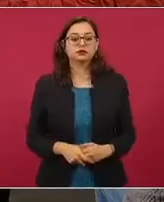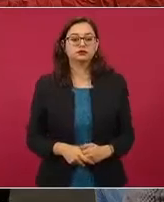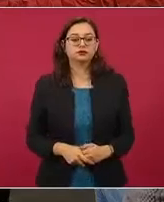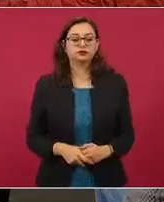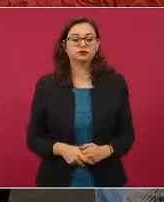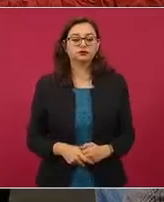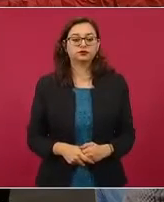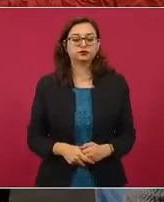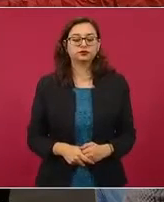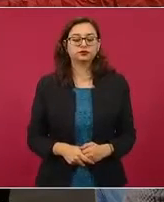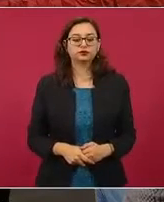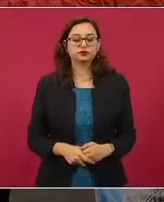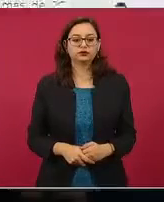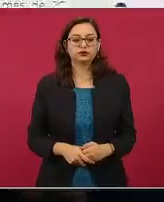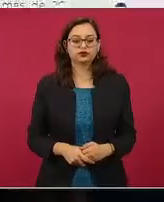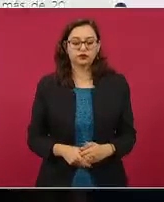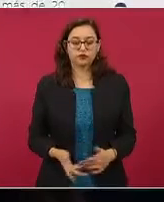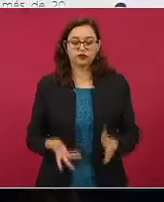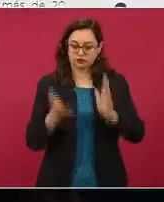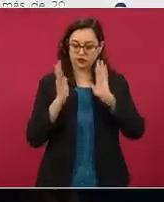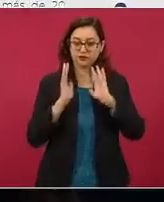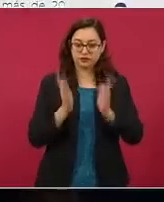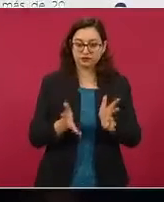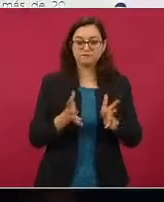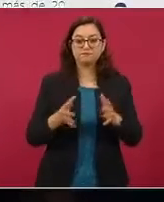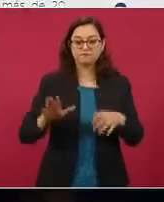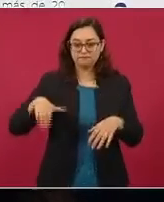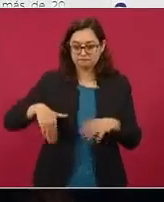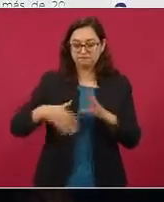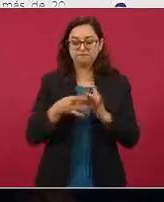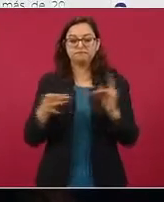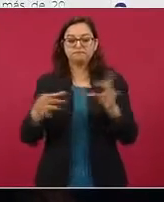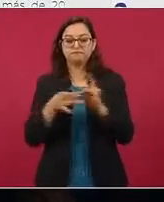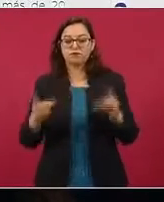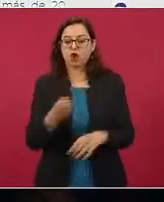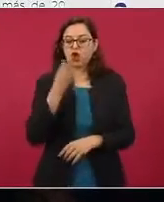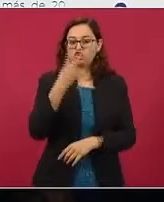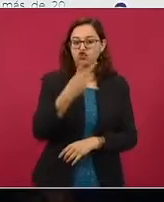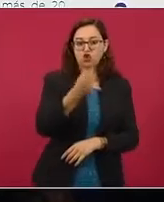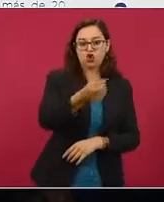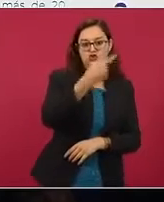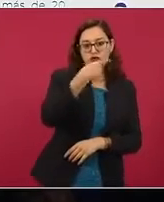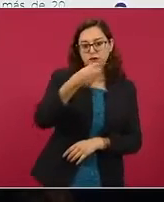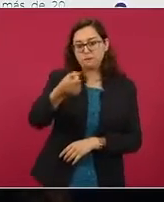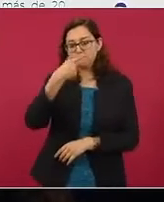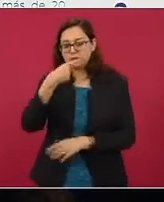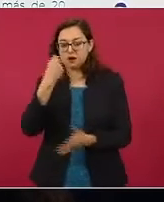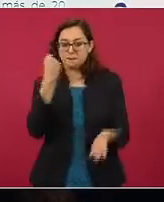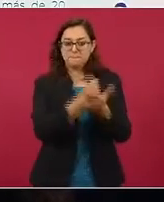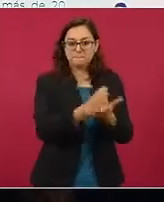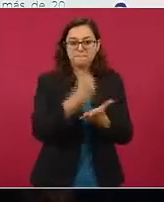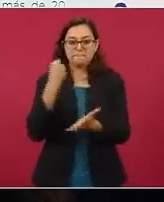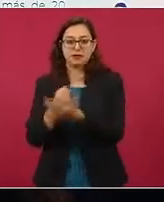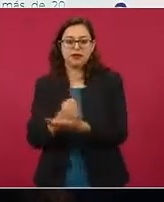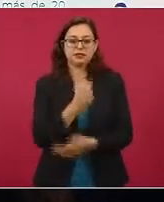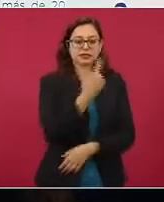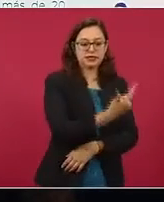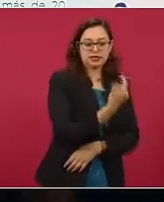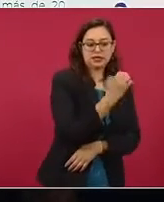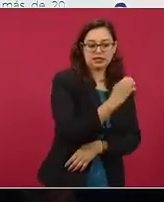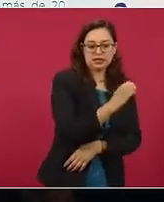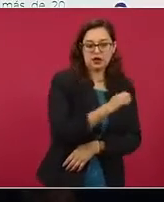Ya se mencionó la aprobación de los medicamentos, este el 7 de enero, este el 14 de enero.